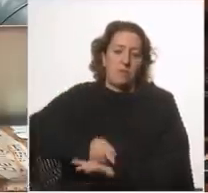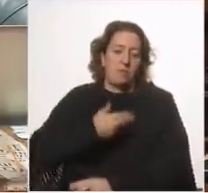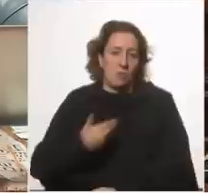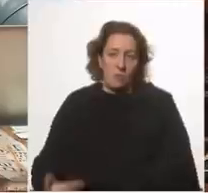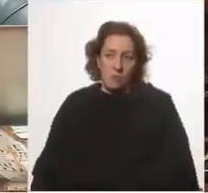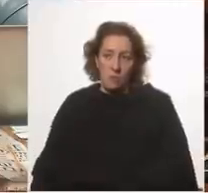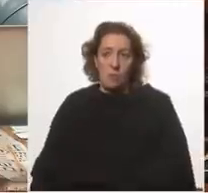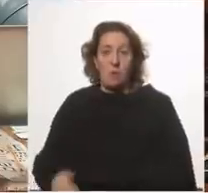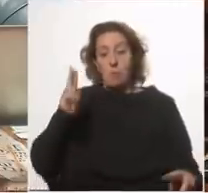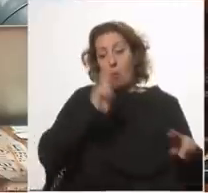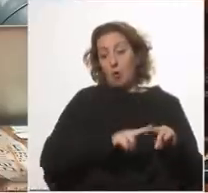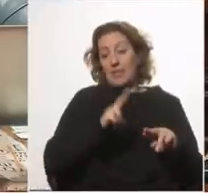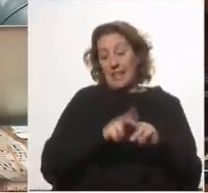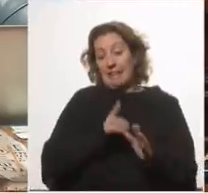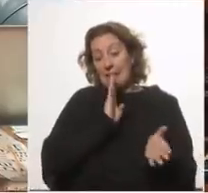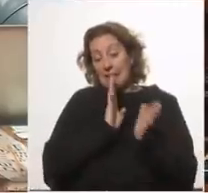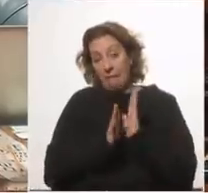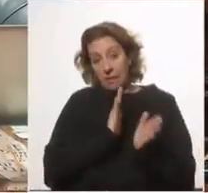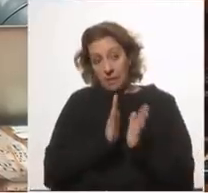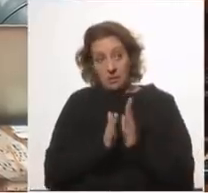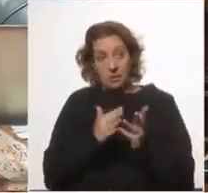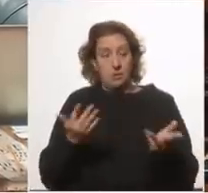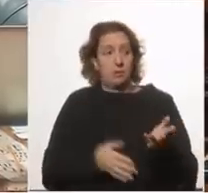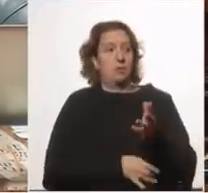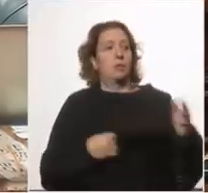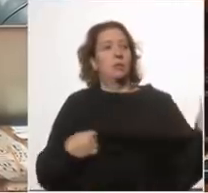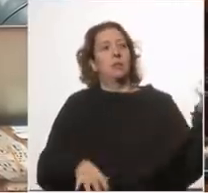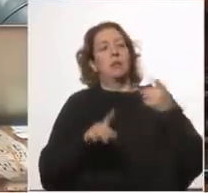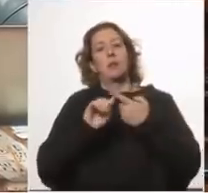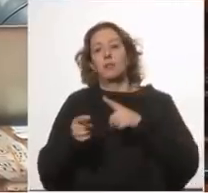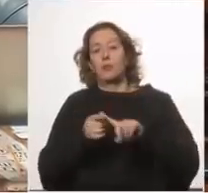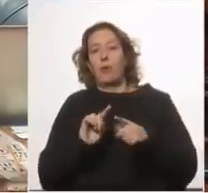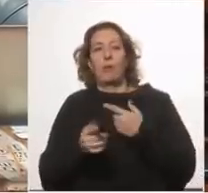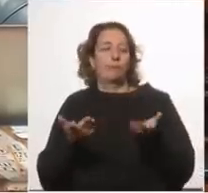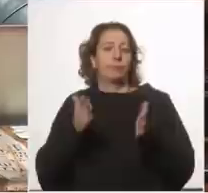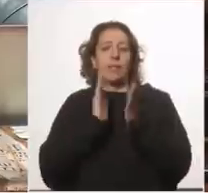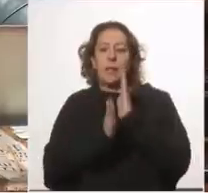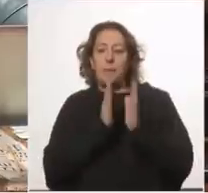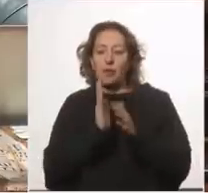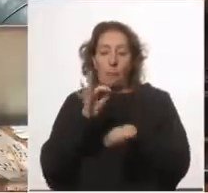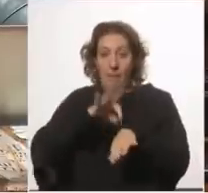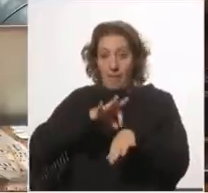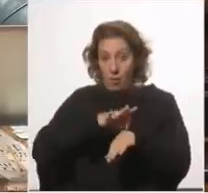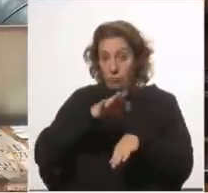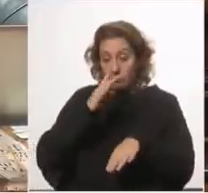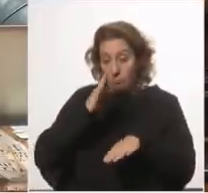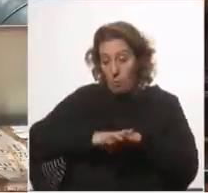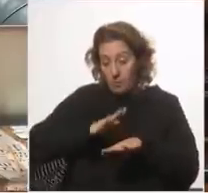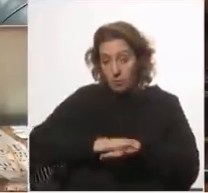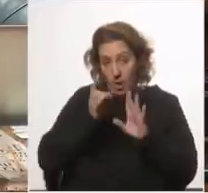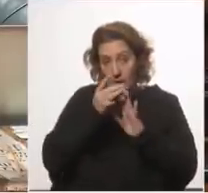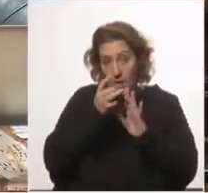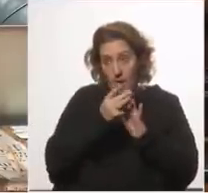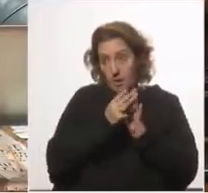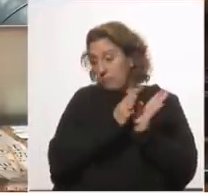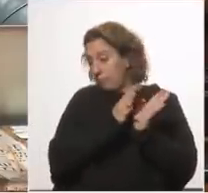la mortalidad tratable que básicamente tiene que ver con el tratamiento médico oportuno y de calidad y la que